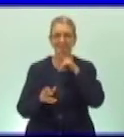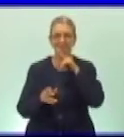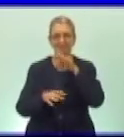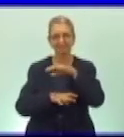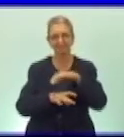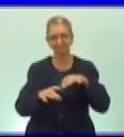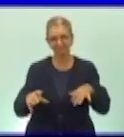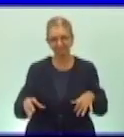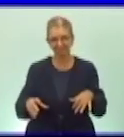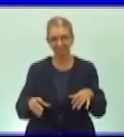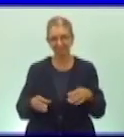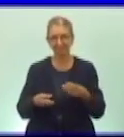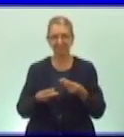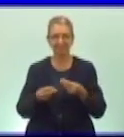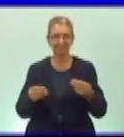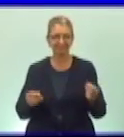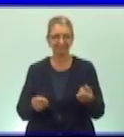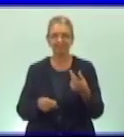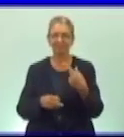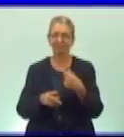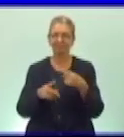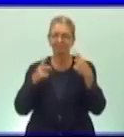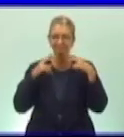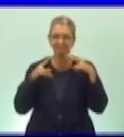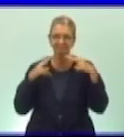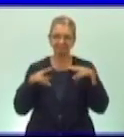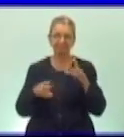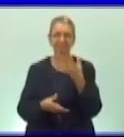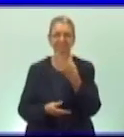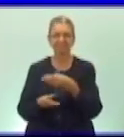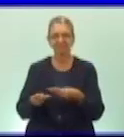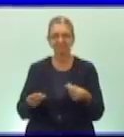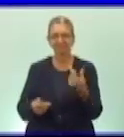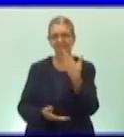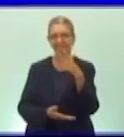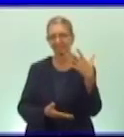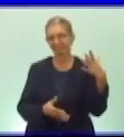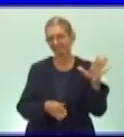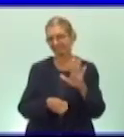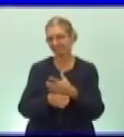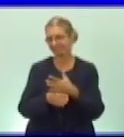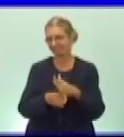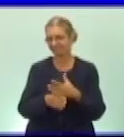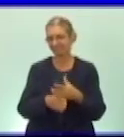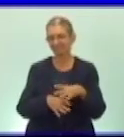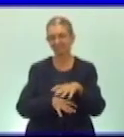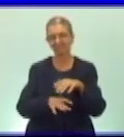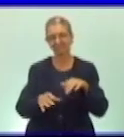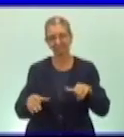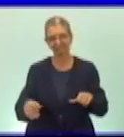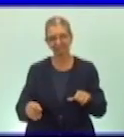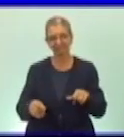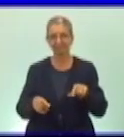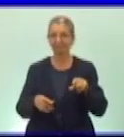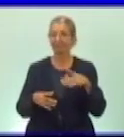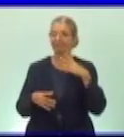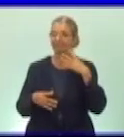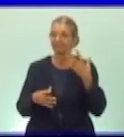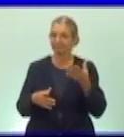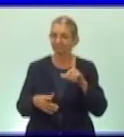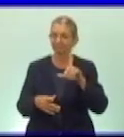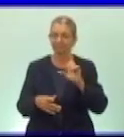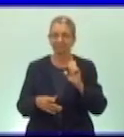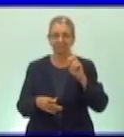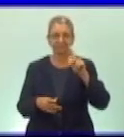vivos que viven en la tierra, diversidad de plantas y animales. Leticia demostró la diversidad de plantas de su